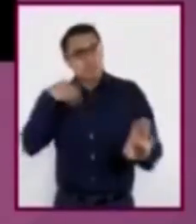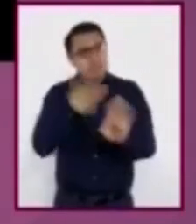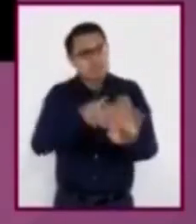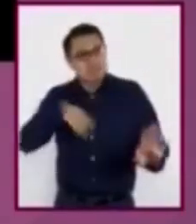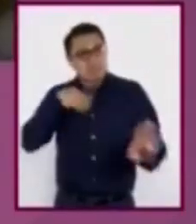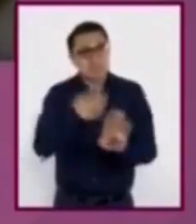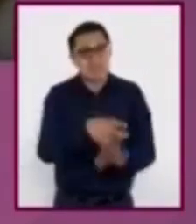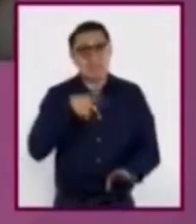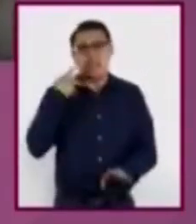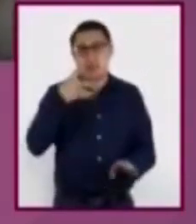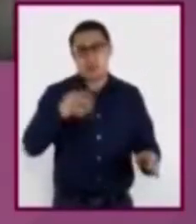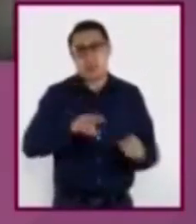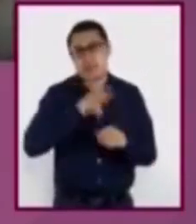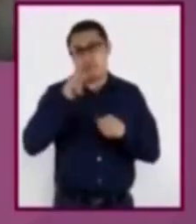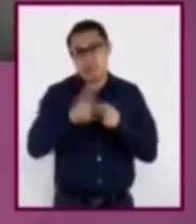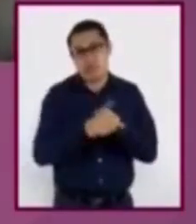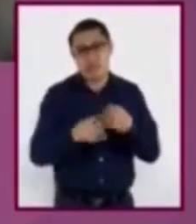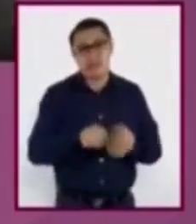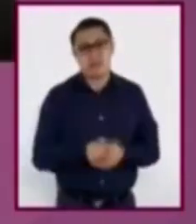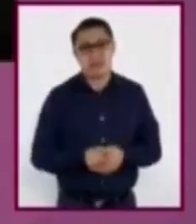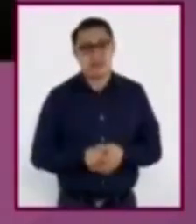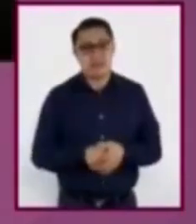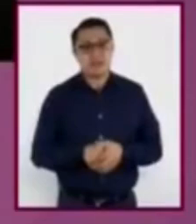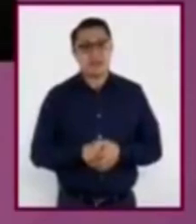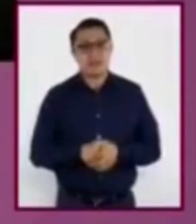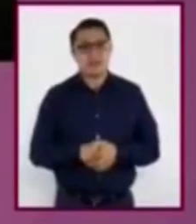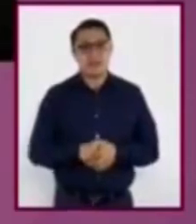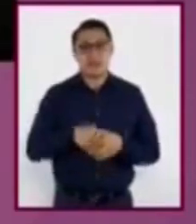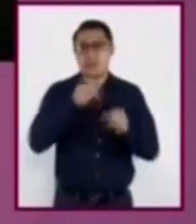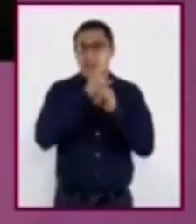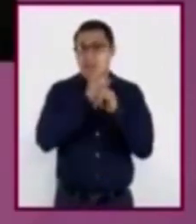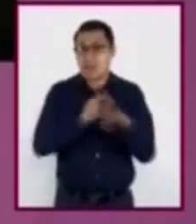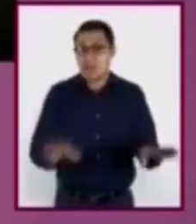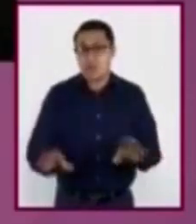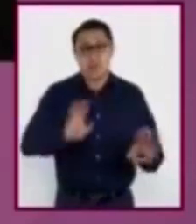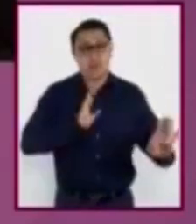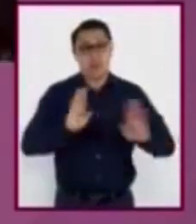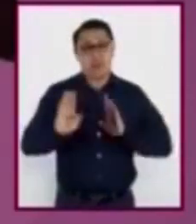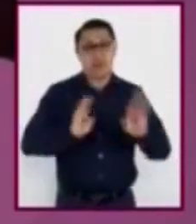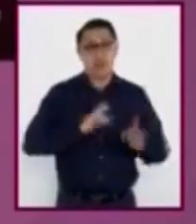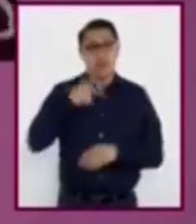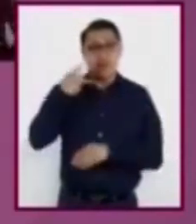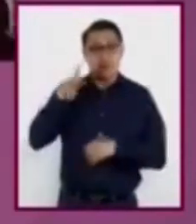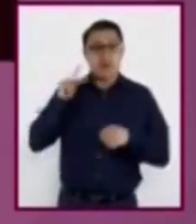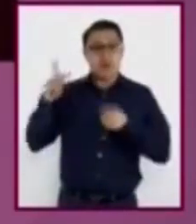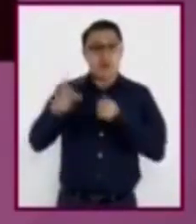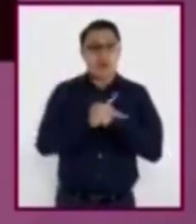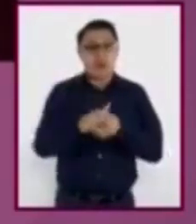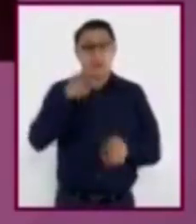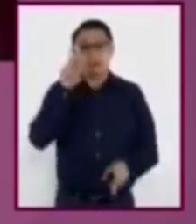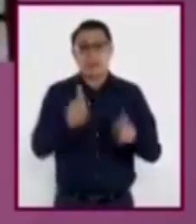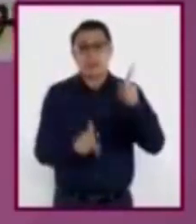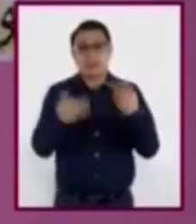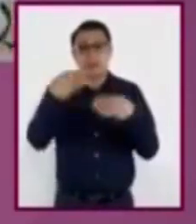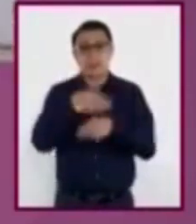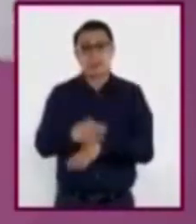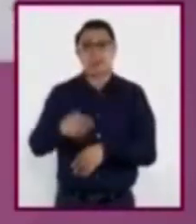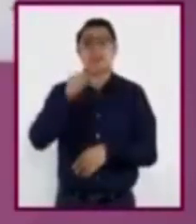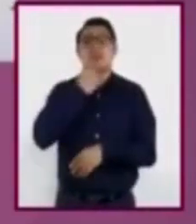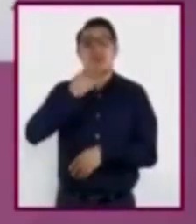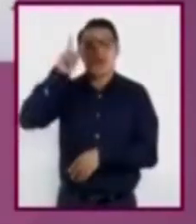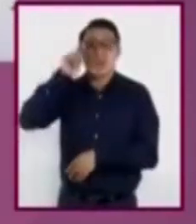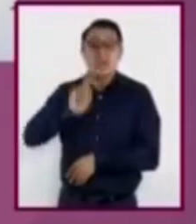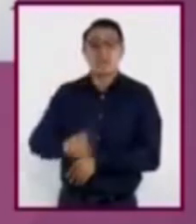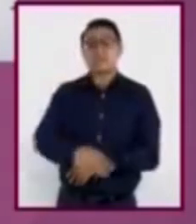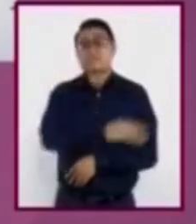en plena efervescencia. En un informe del ejército de su país, se hablaba de niñas decapitadas